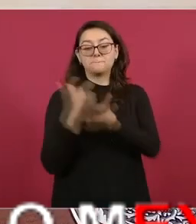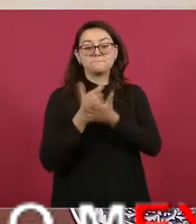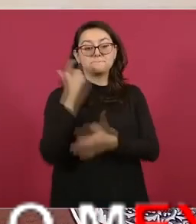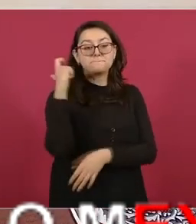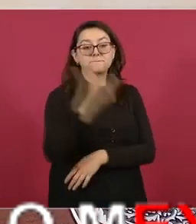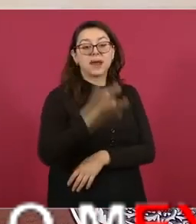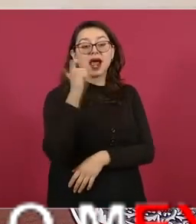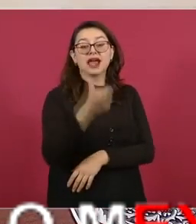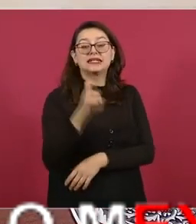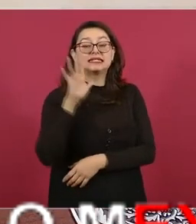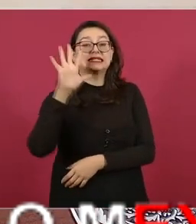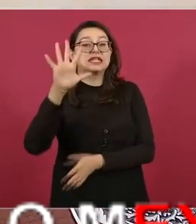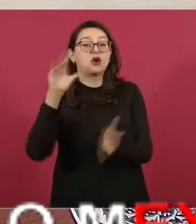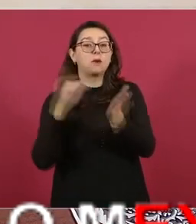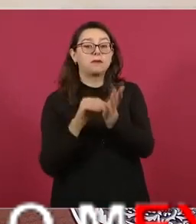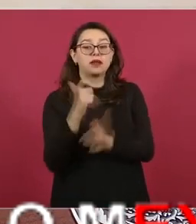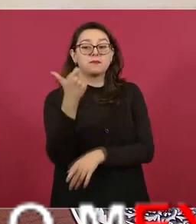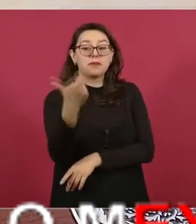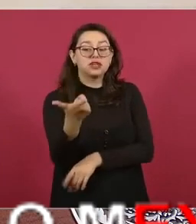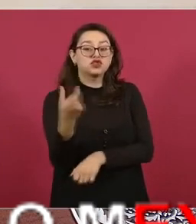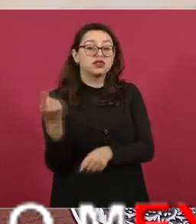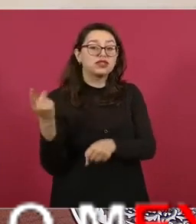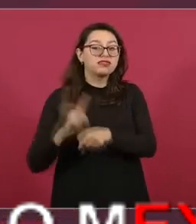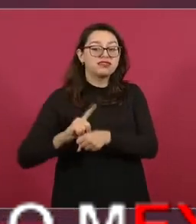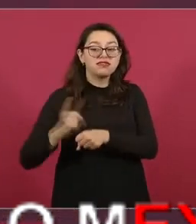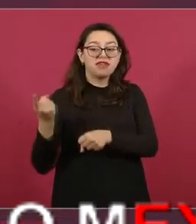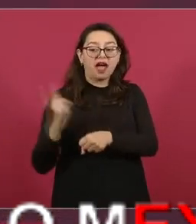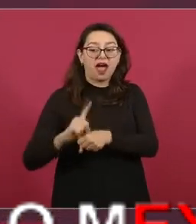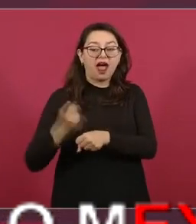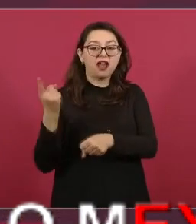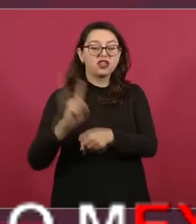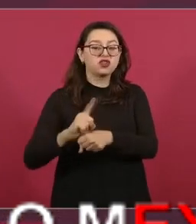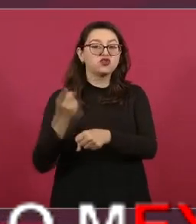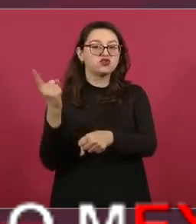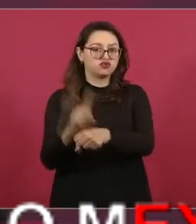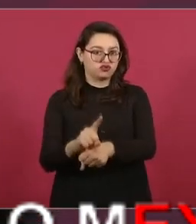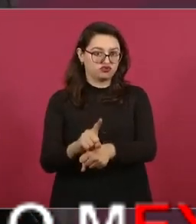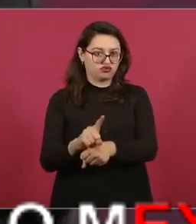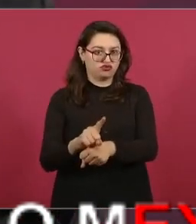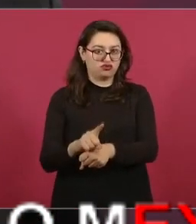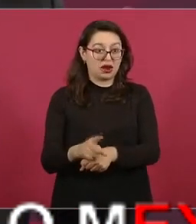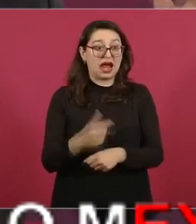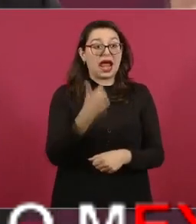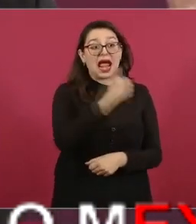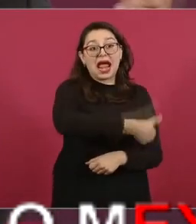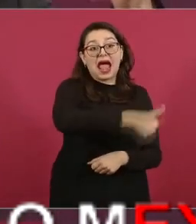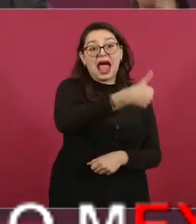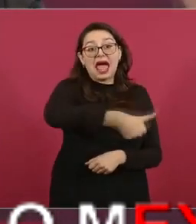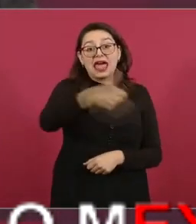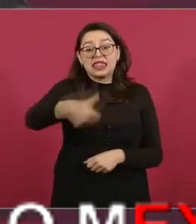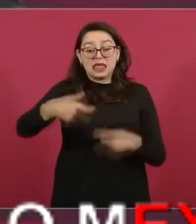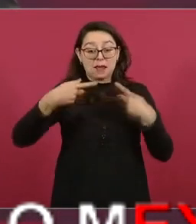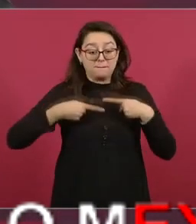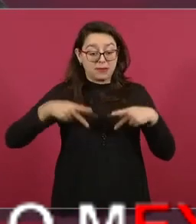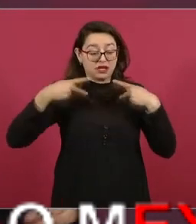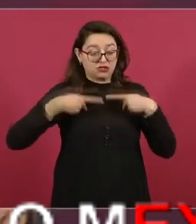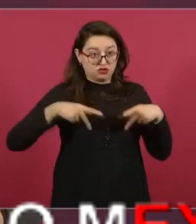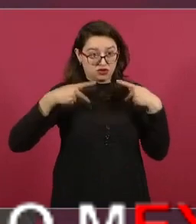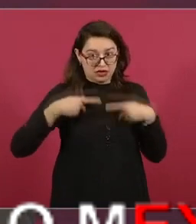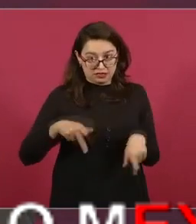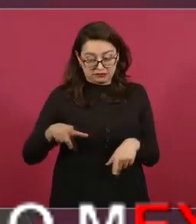y se cobra como si estuviese lleno